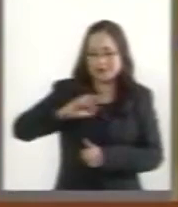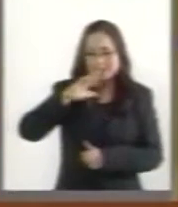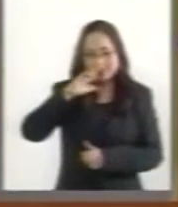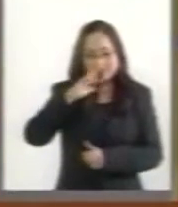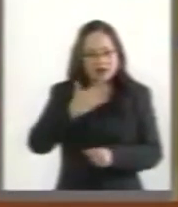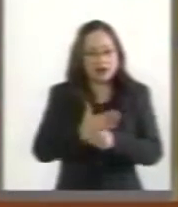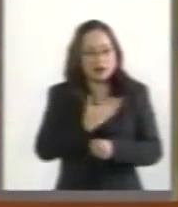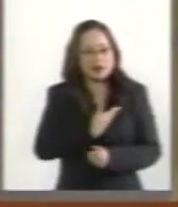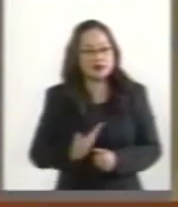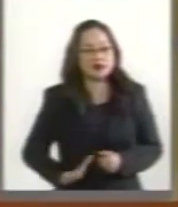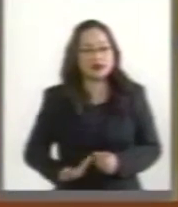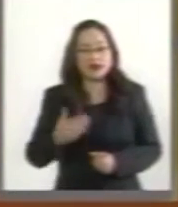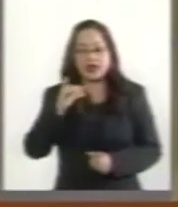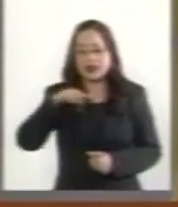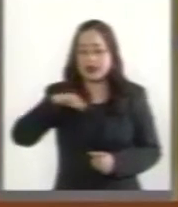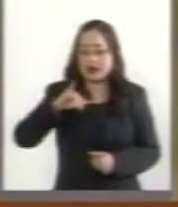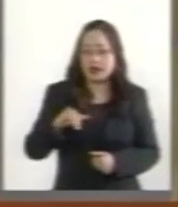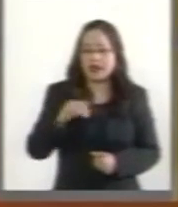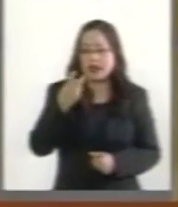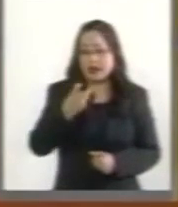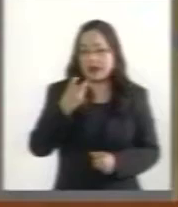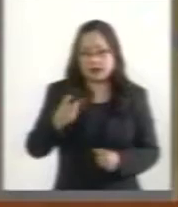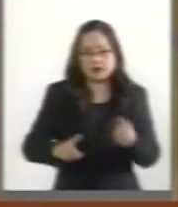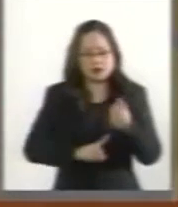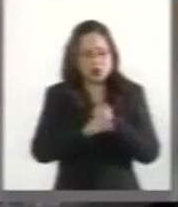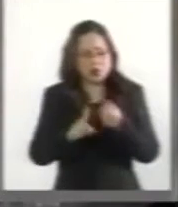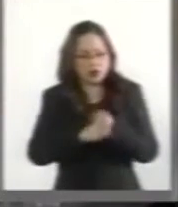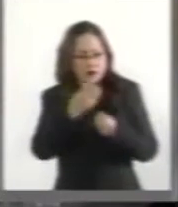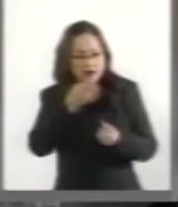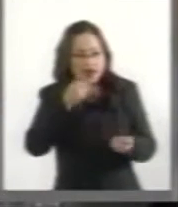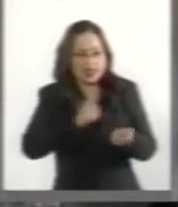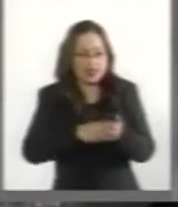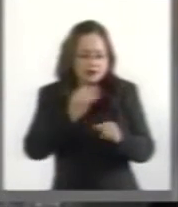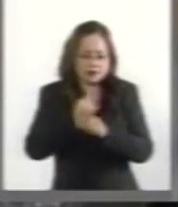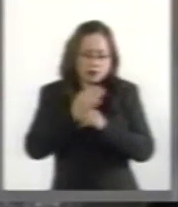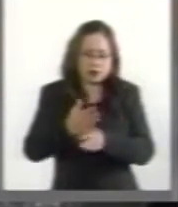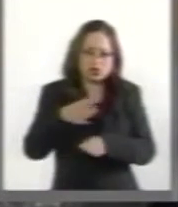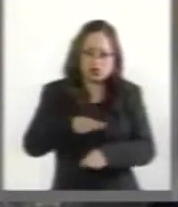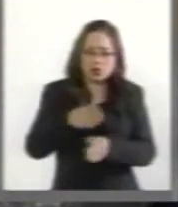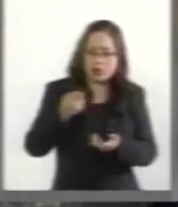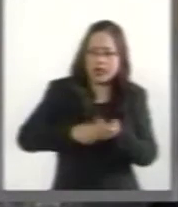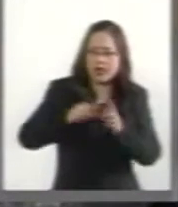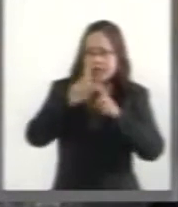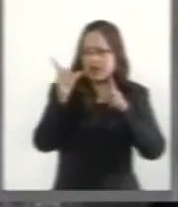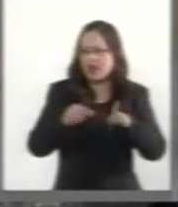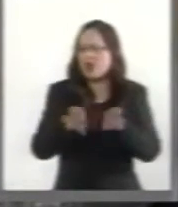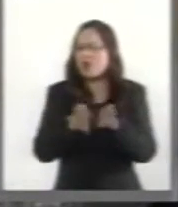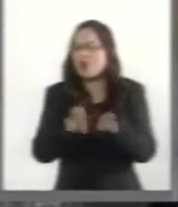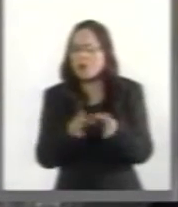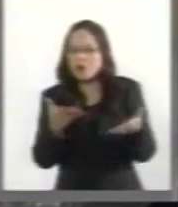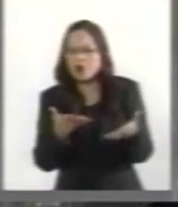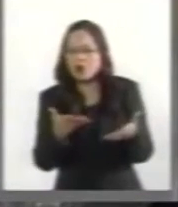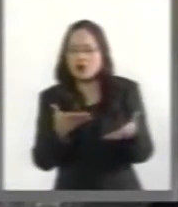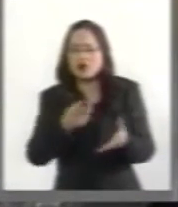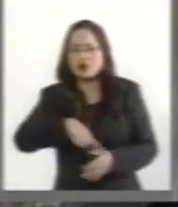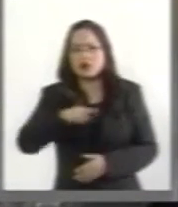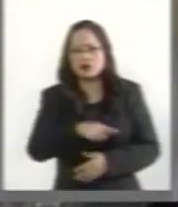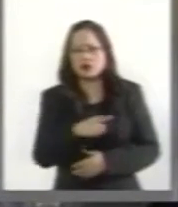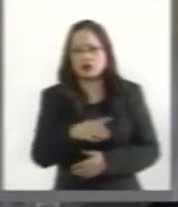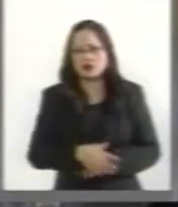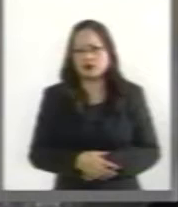aprecia el INAI ese problema de opacidad de la información financiera en México? Es decir, ¿cómo